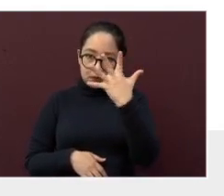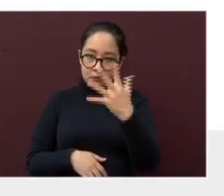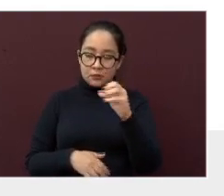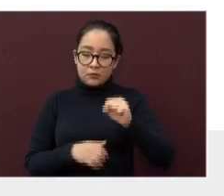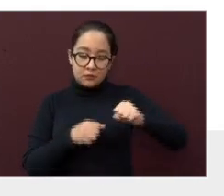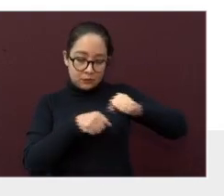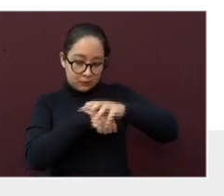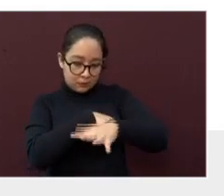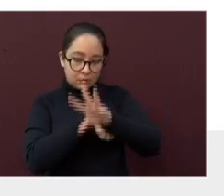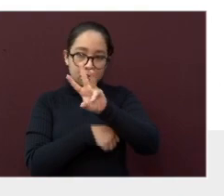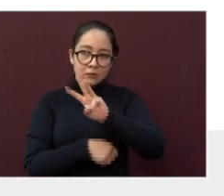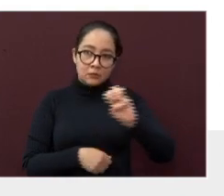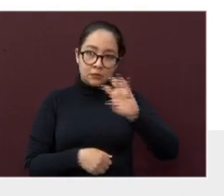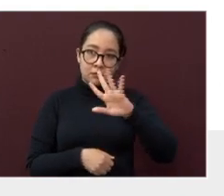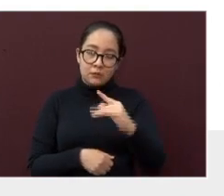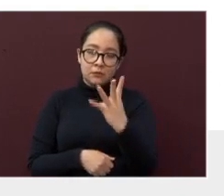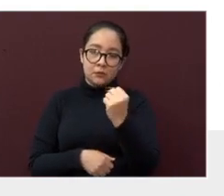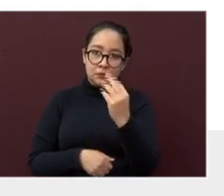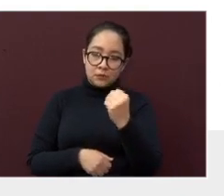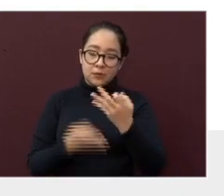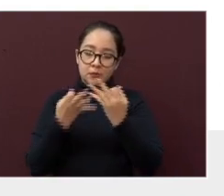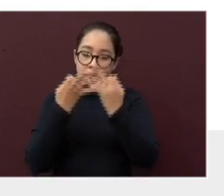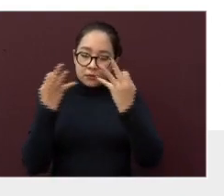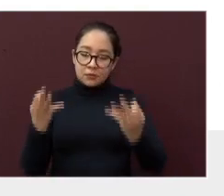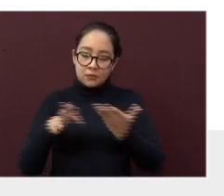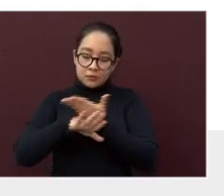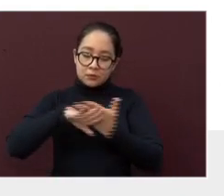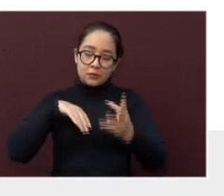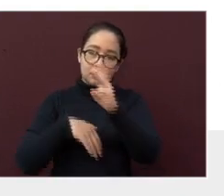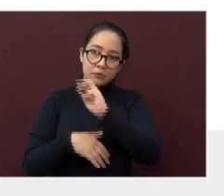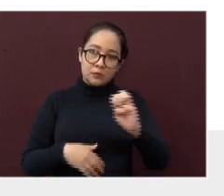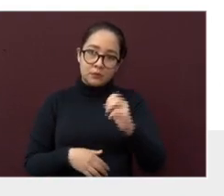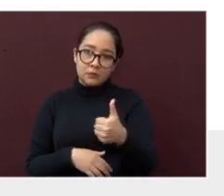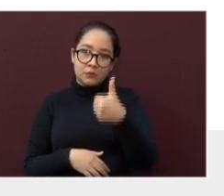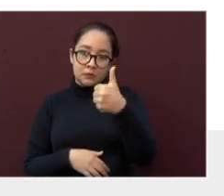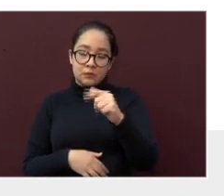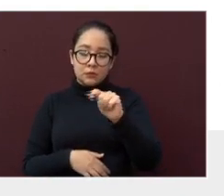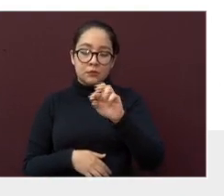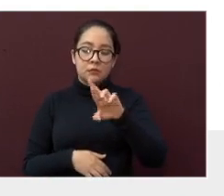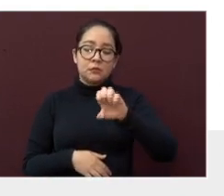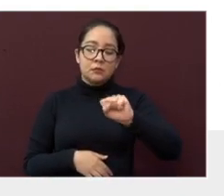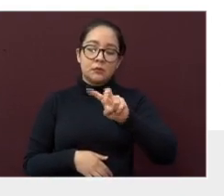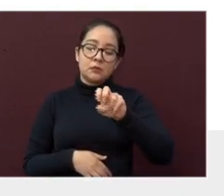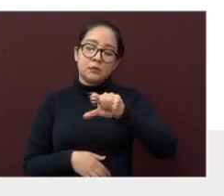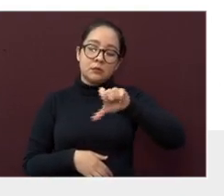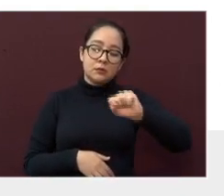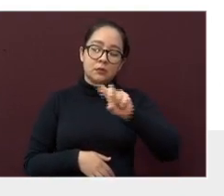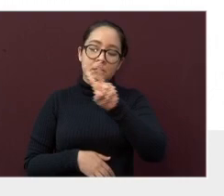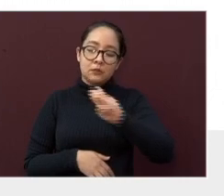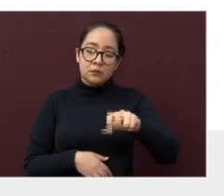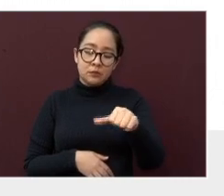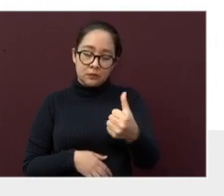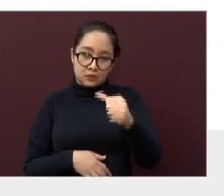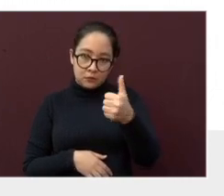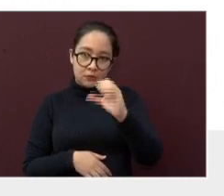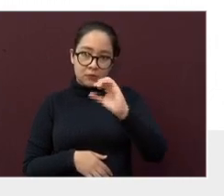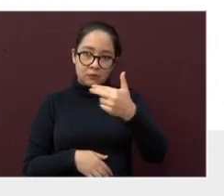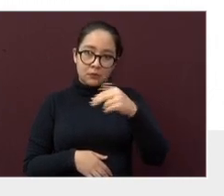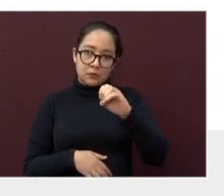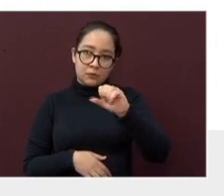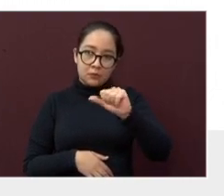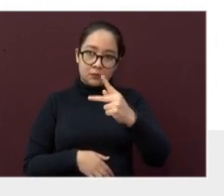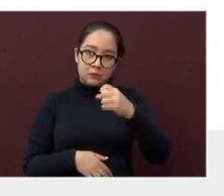359. Tierra Blanca, 306. Tres Valles, 211. Las Choapas,